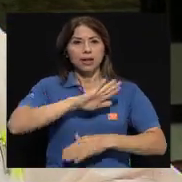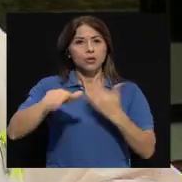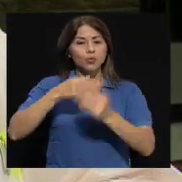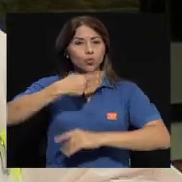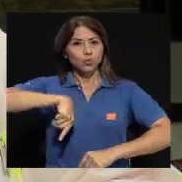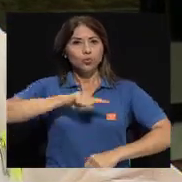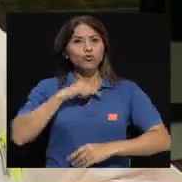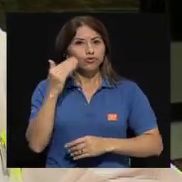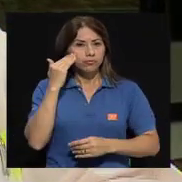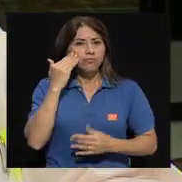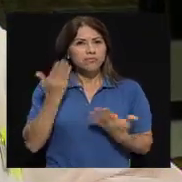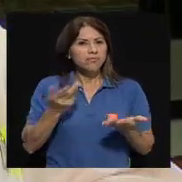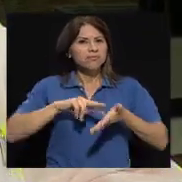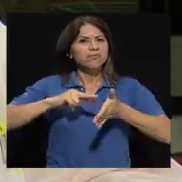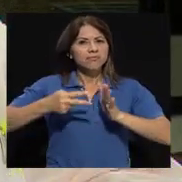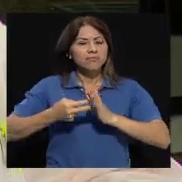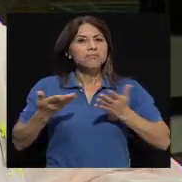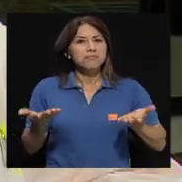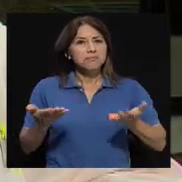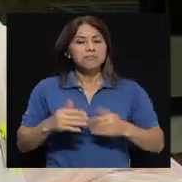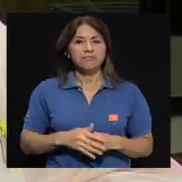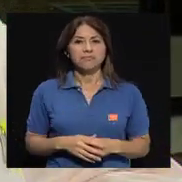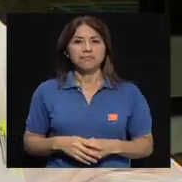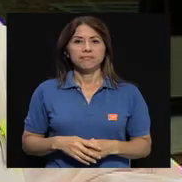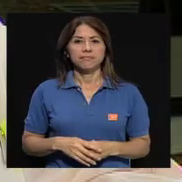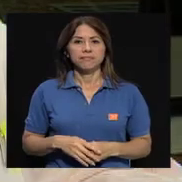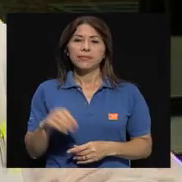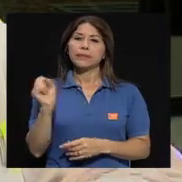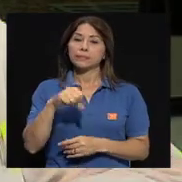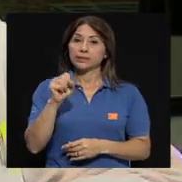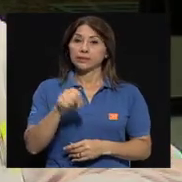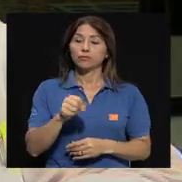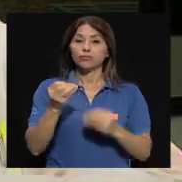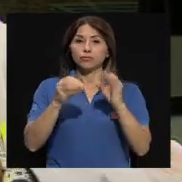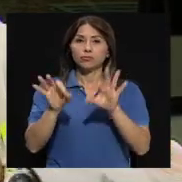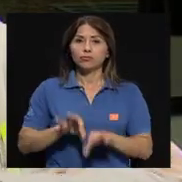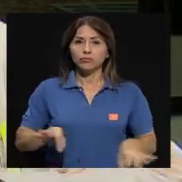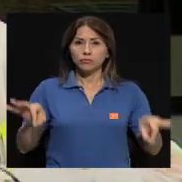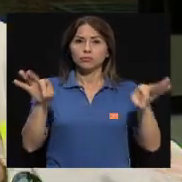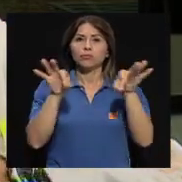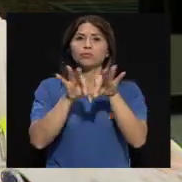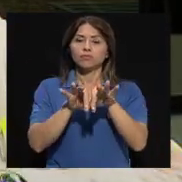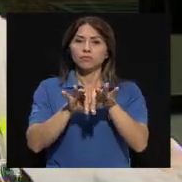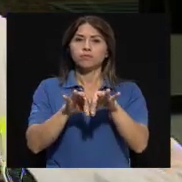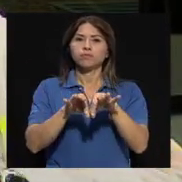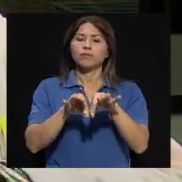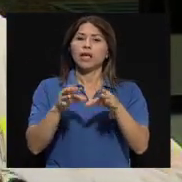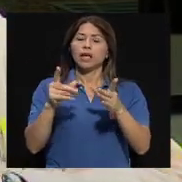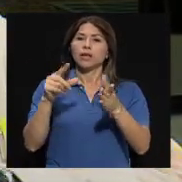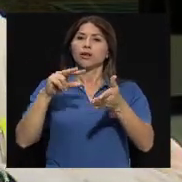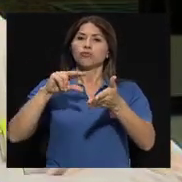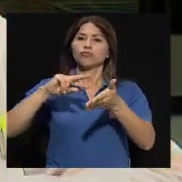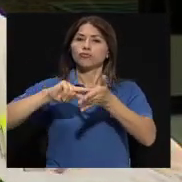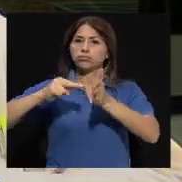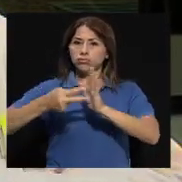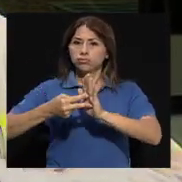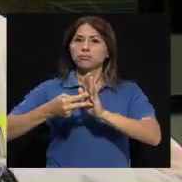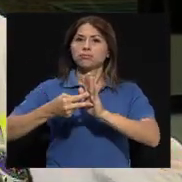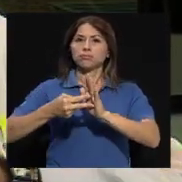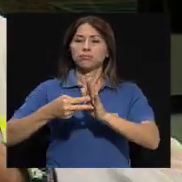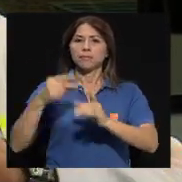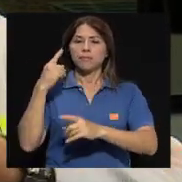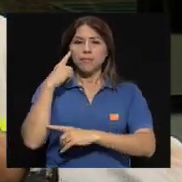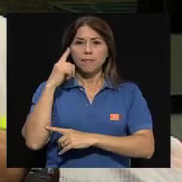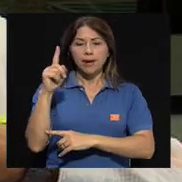una definición de base. Sí, sí, realmente muy importante la parte conceptual para